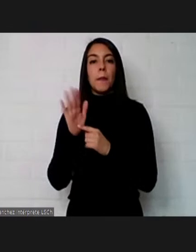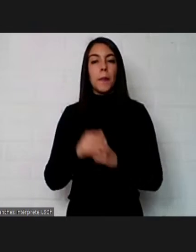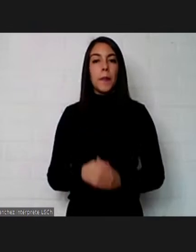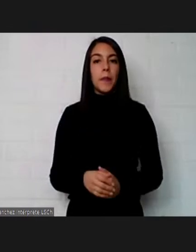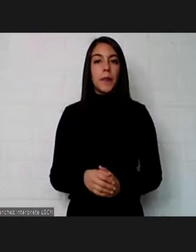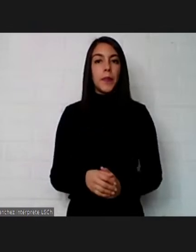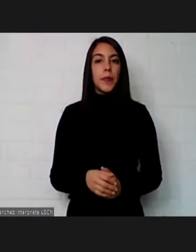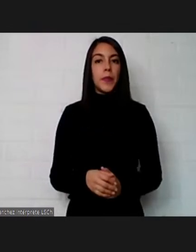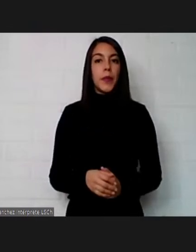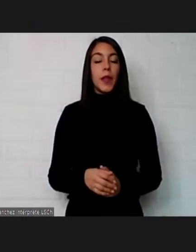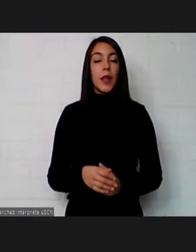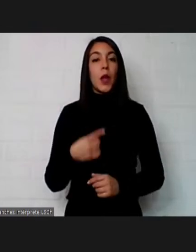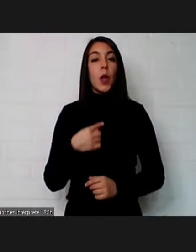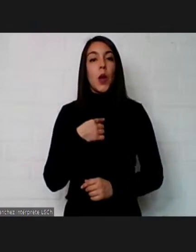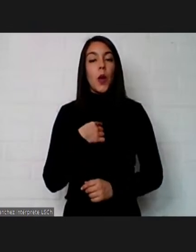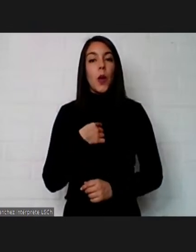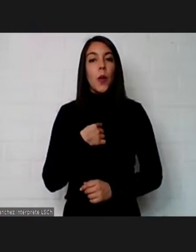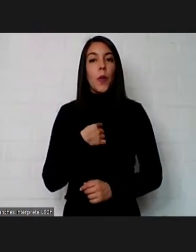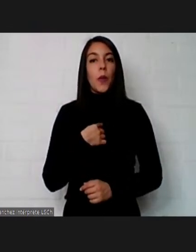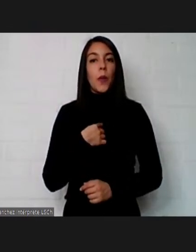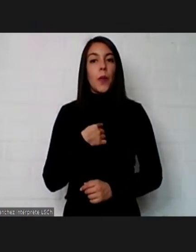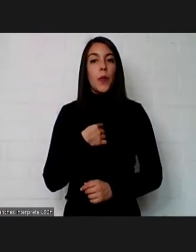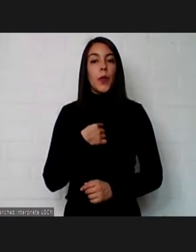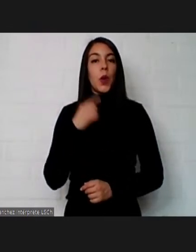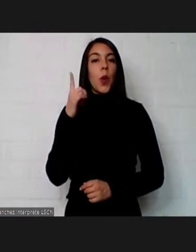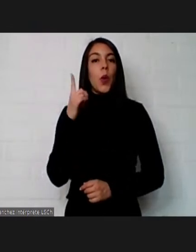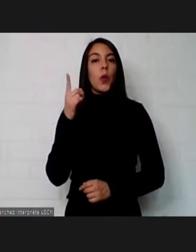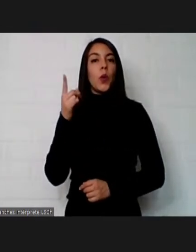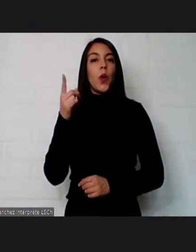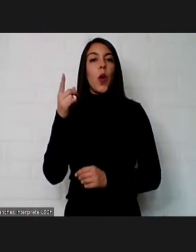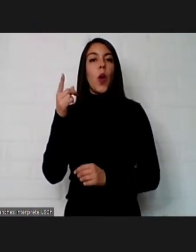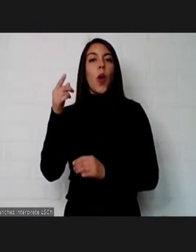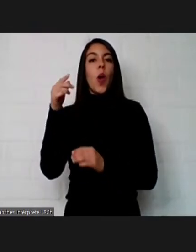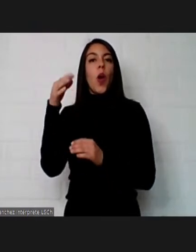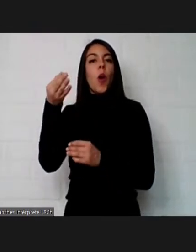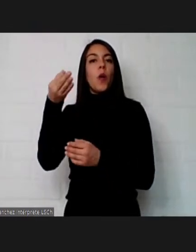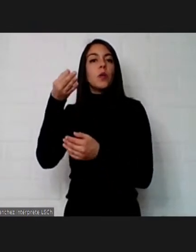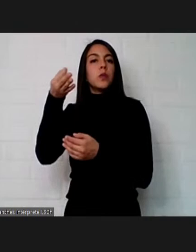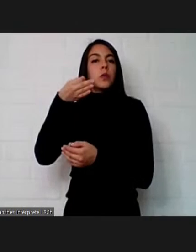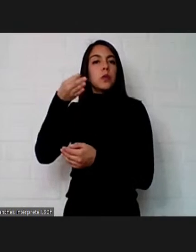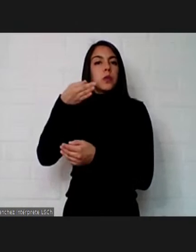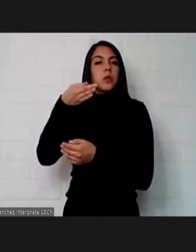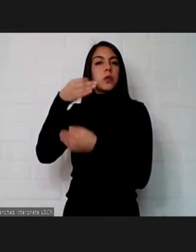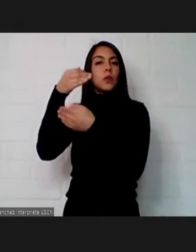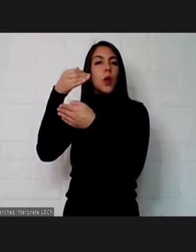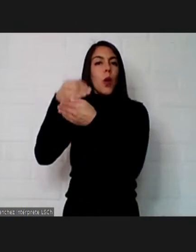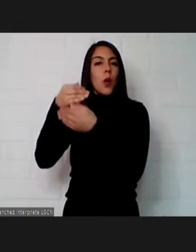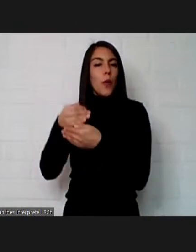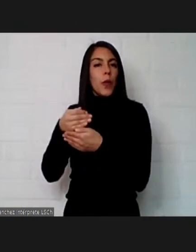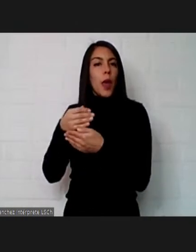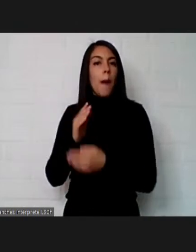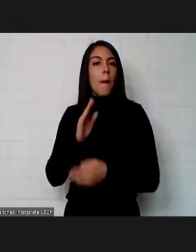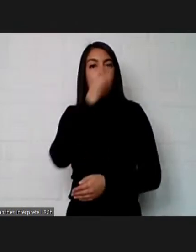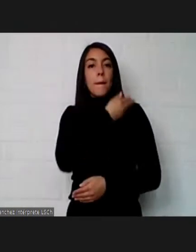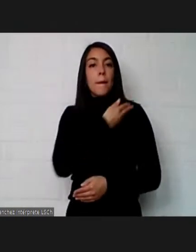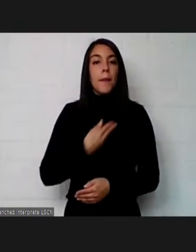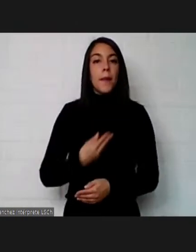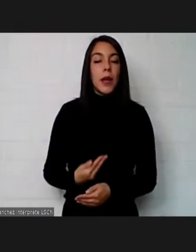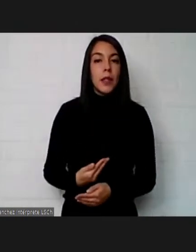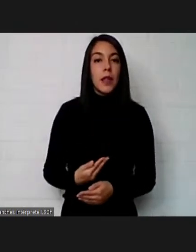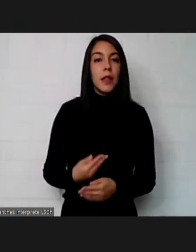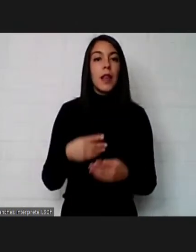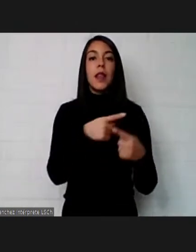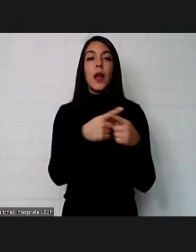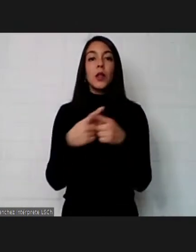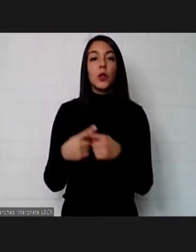finalmente me quedo con con uno de los comentarios que hizo Gema Vega nuestra presidenta en el consejo de la sociedad civil en la